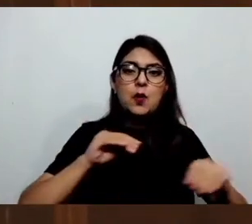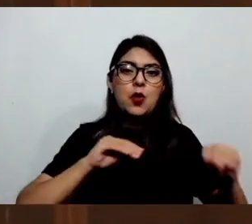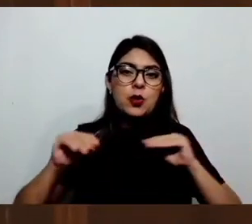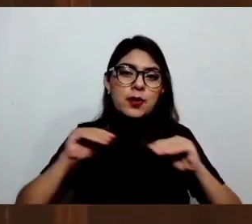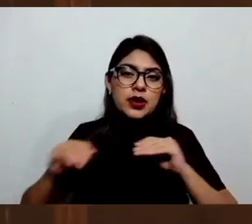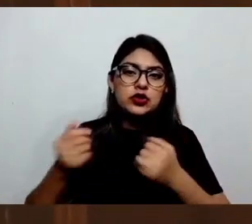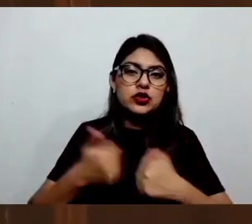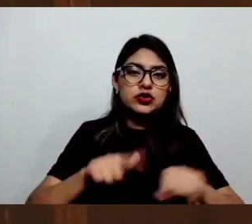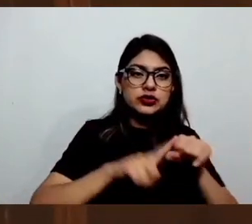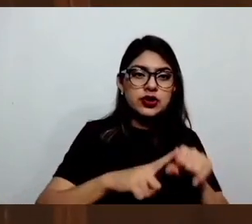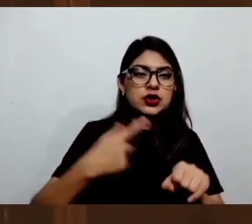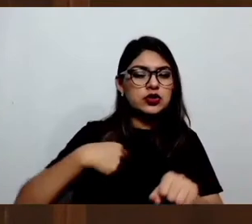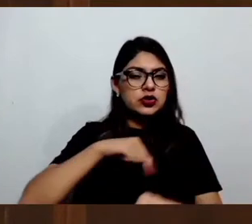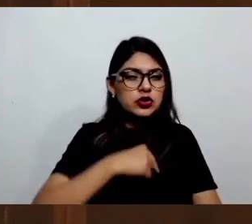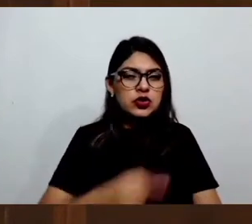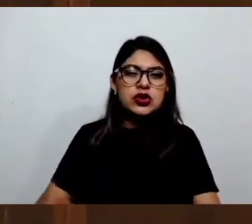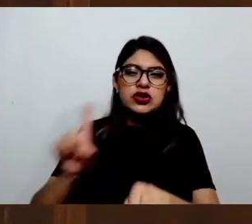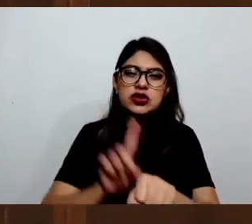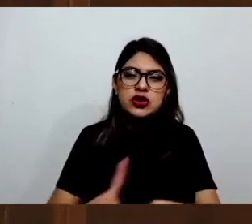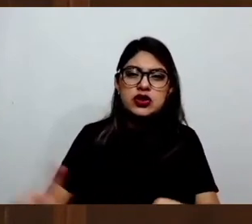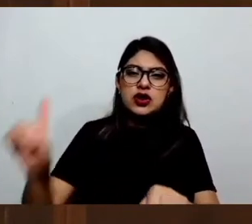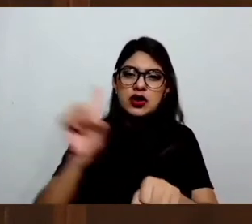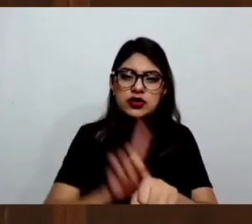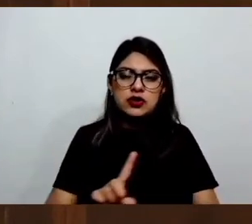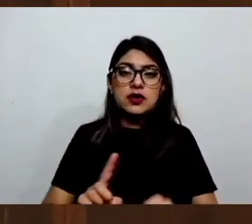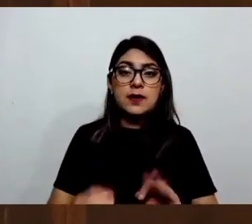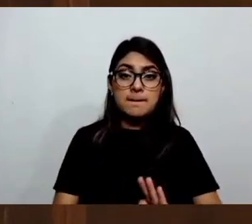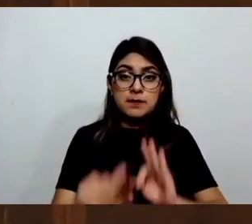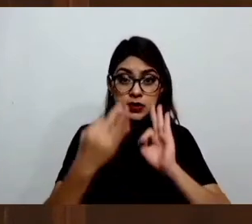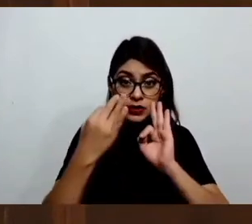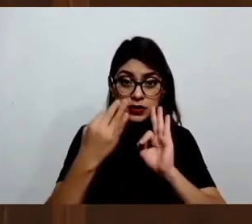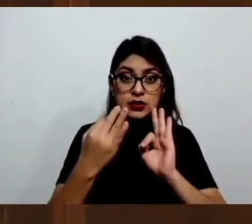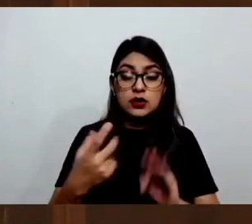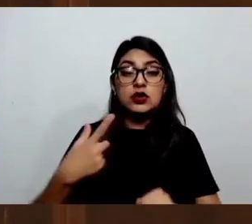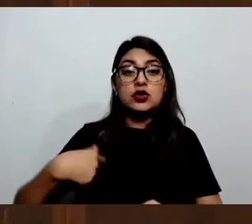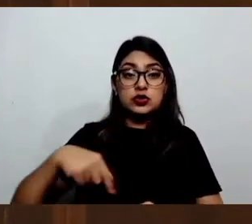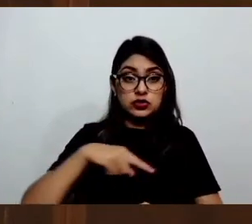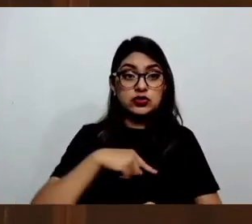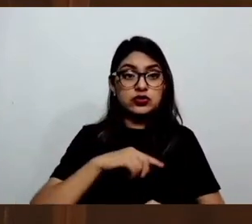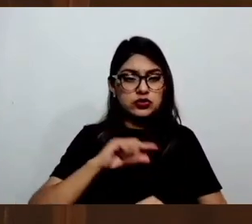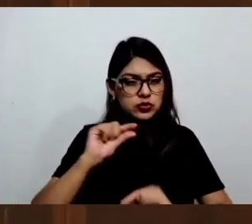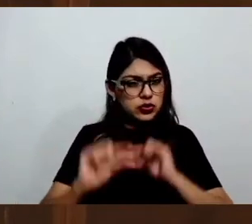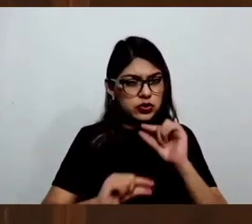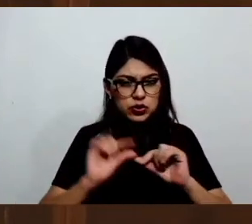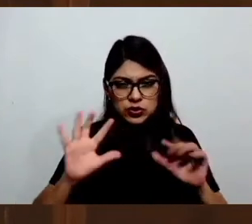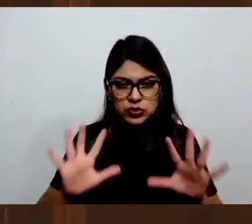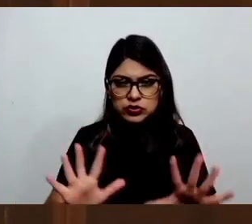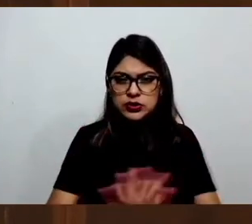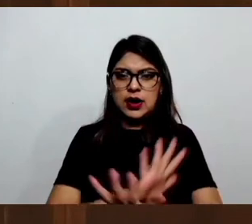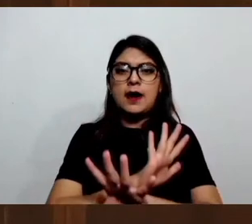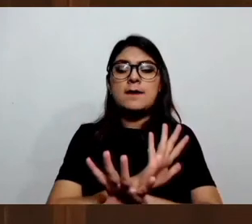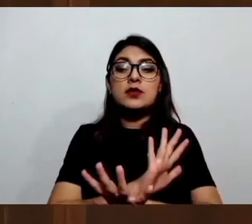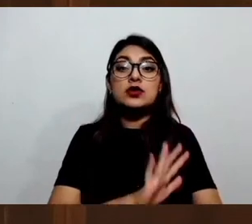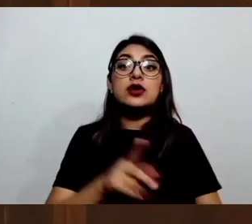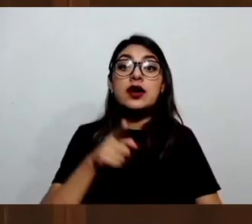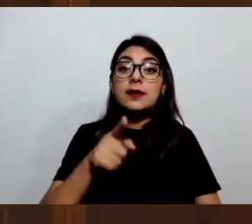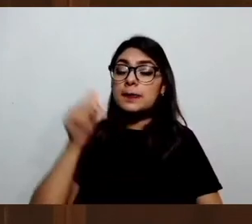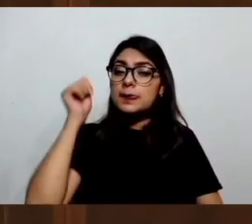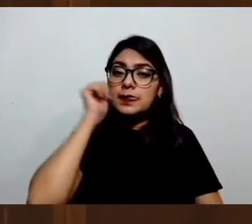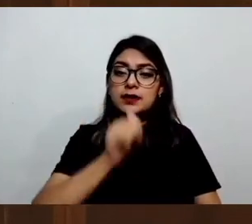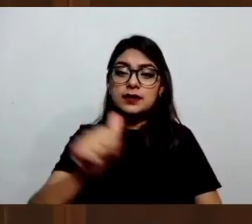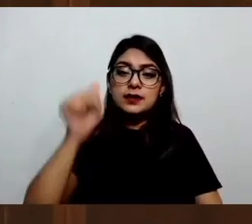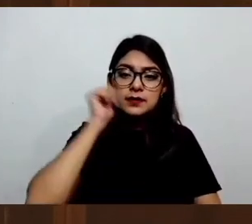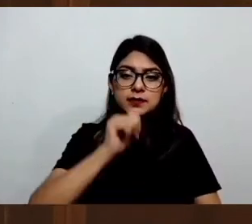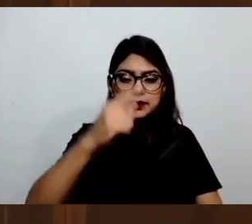enfrentando y que nos está exigiendo esos cambios. Y los cambios son siempre a favor de la